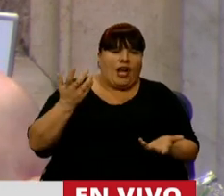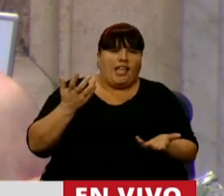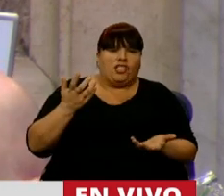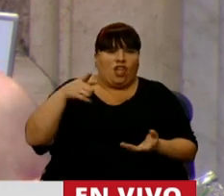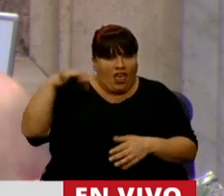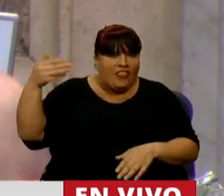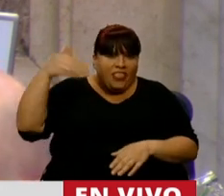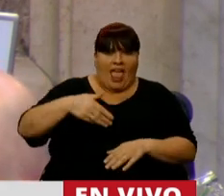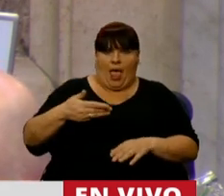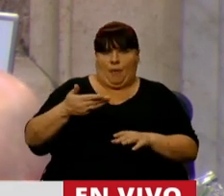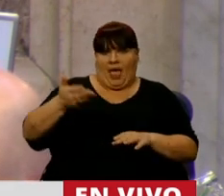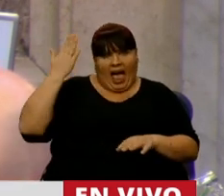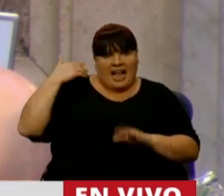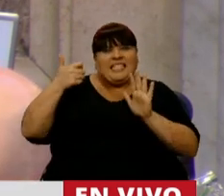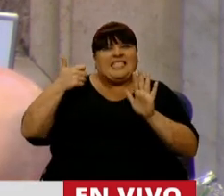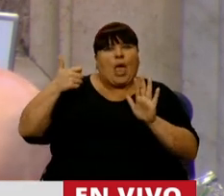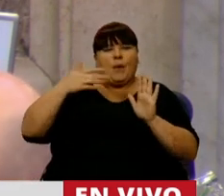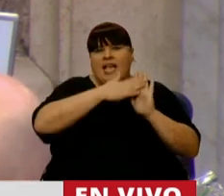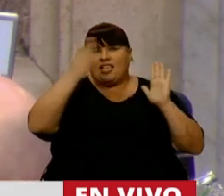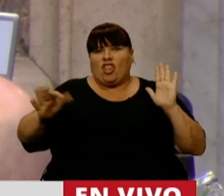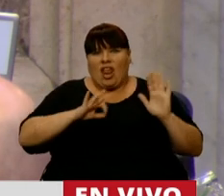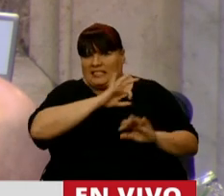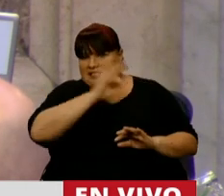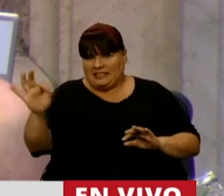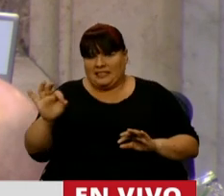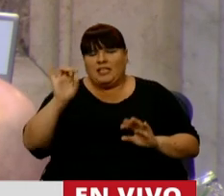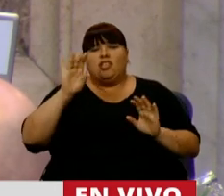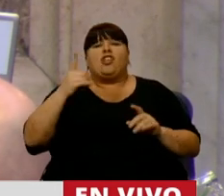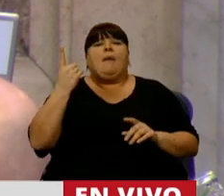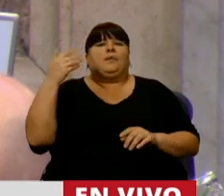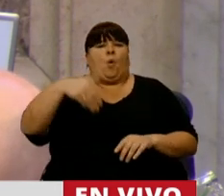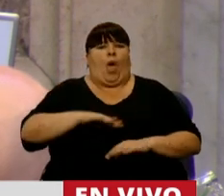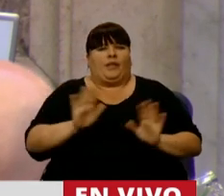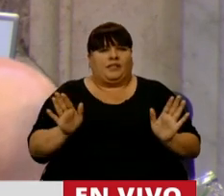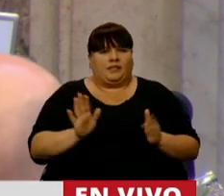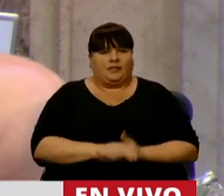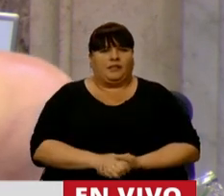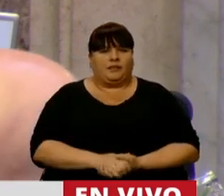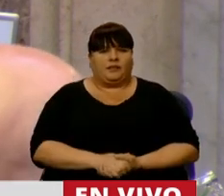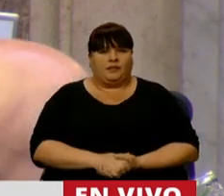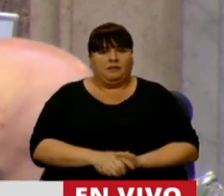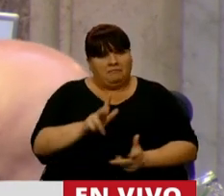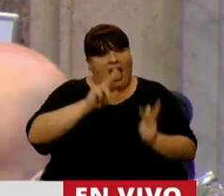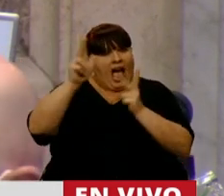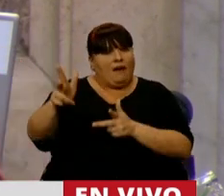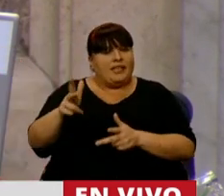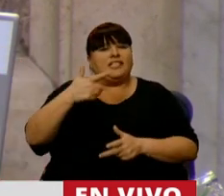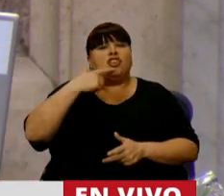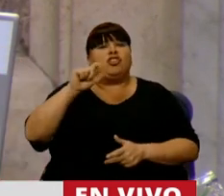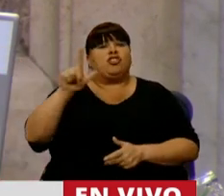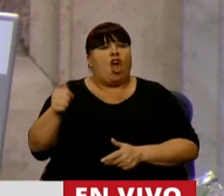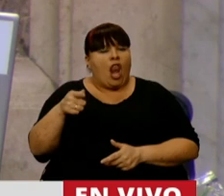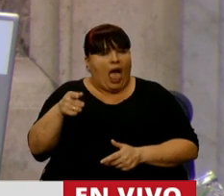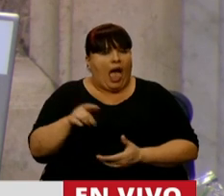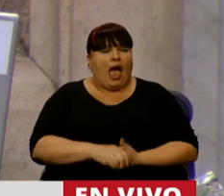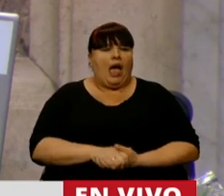que tendría que haber venido ya 6 veces en lo que va del año y todavía ha venido una sola. Podrían decirle a Felipe Solá